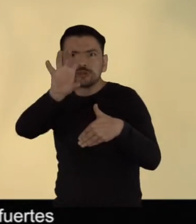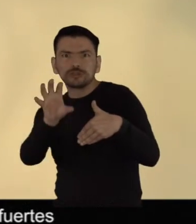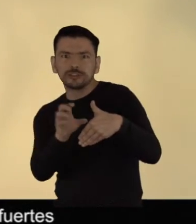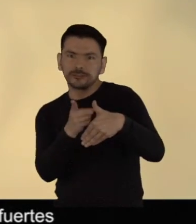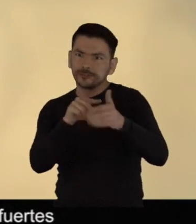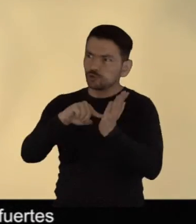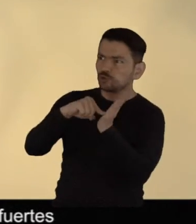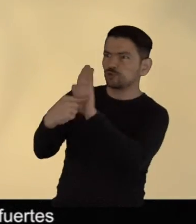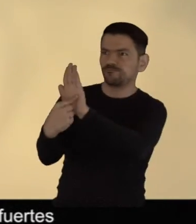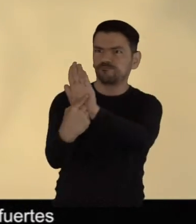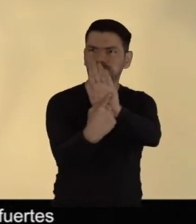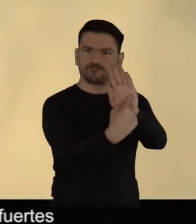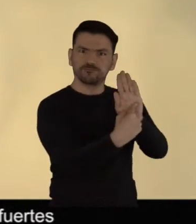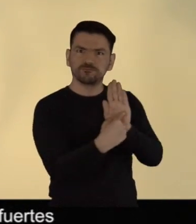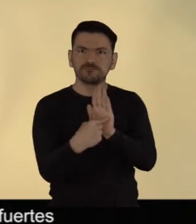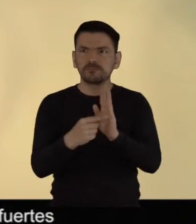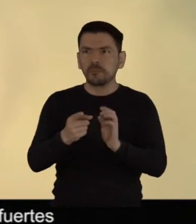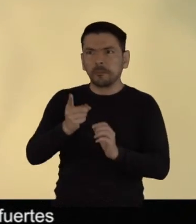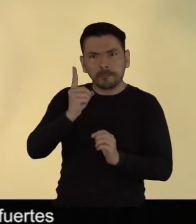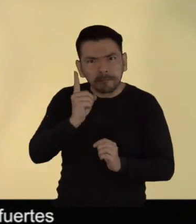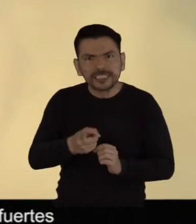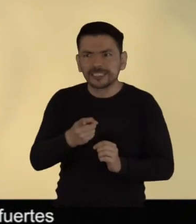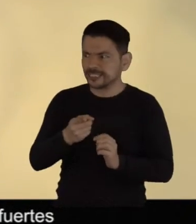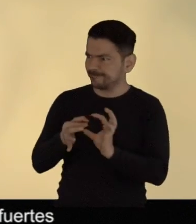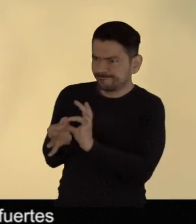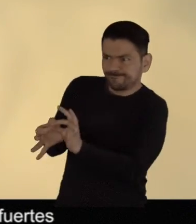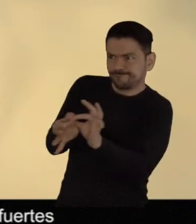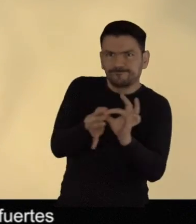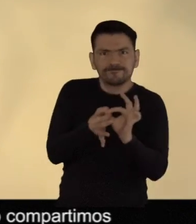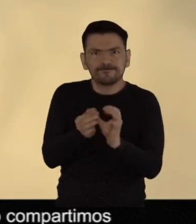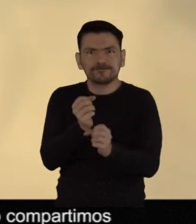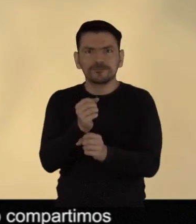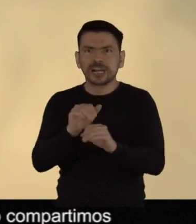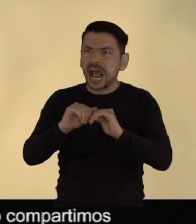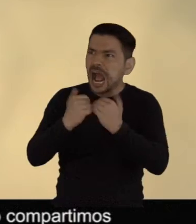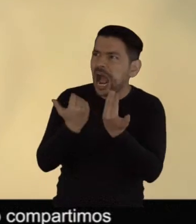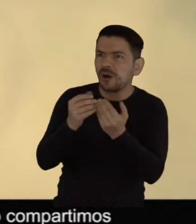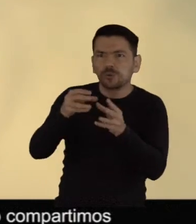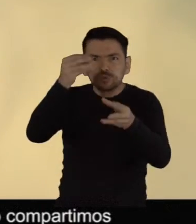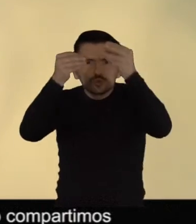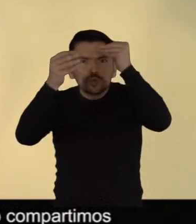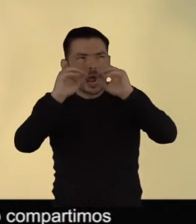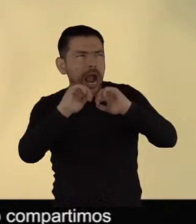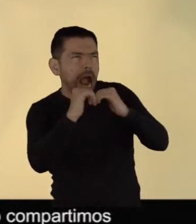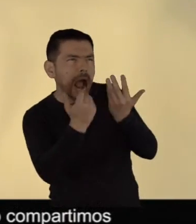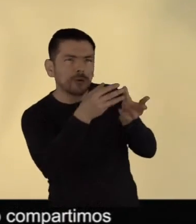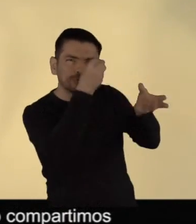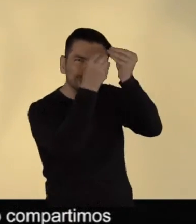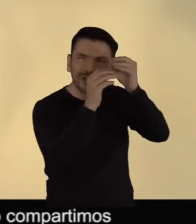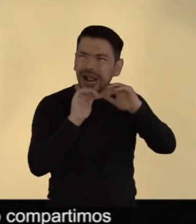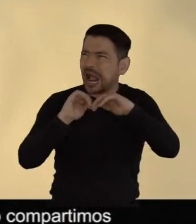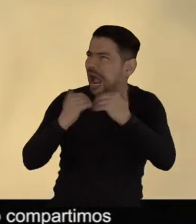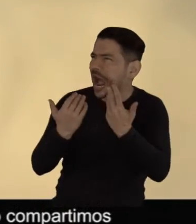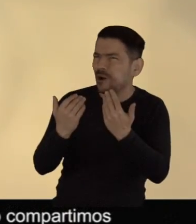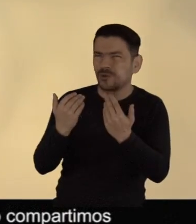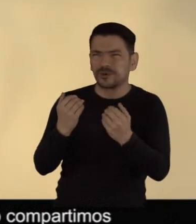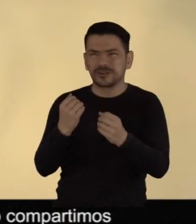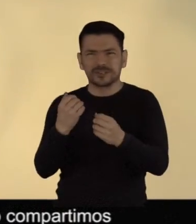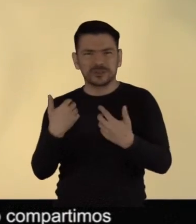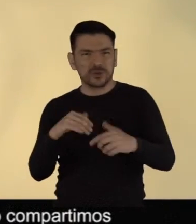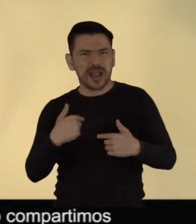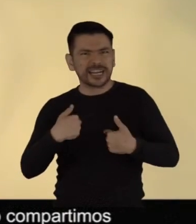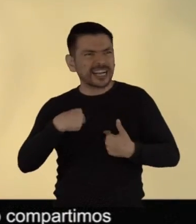somos más fuertes cuando escuchamos a una y otra, cuando aprendemos de una a otra, cuando